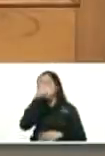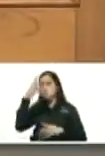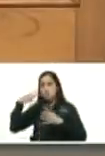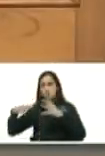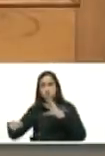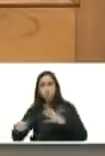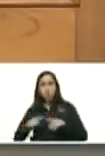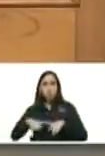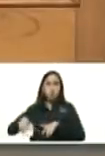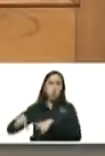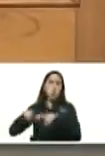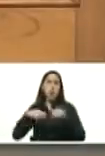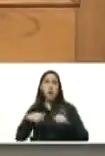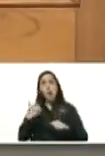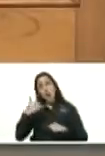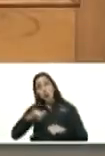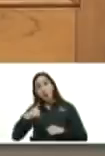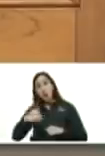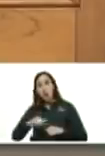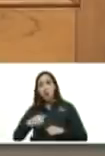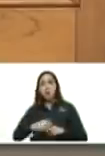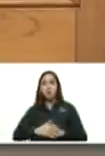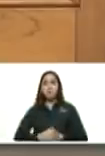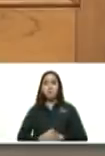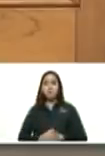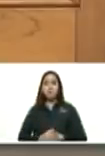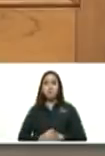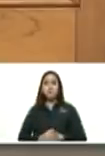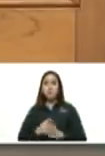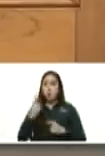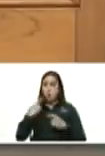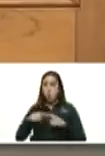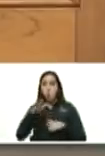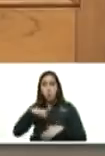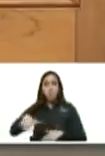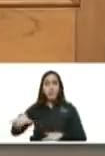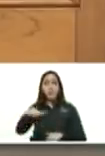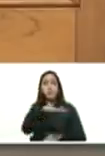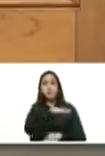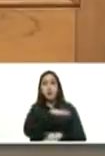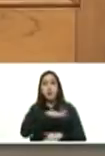pero el más allá existe ese otro paisaje existe